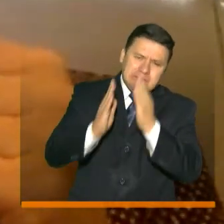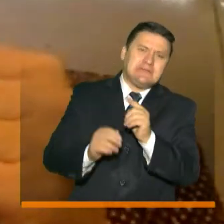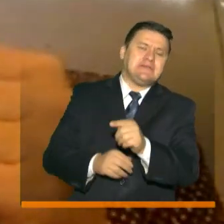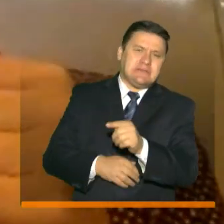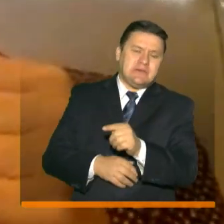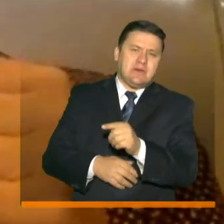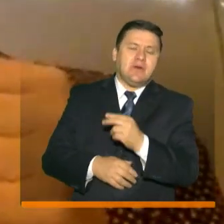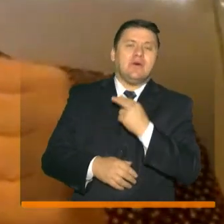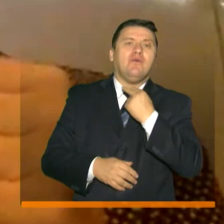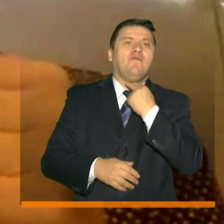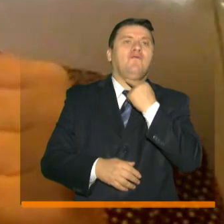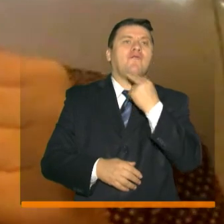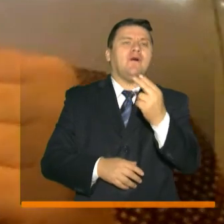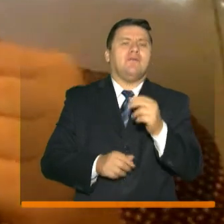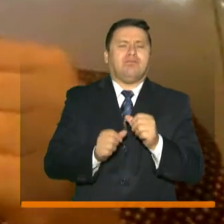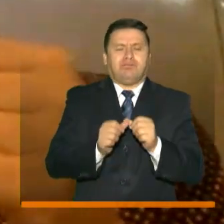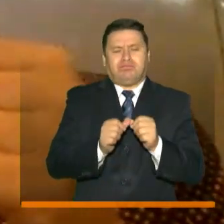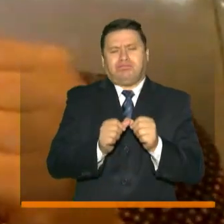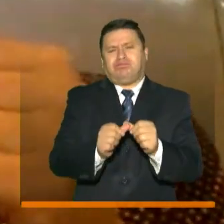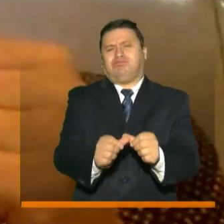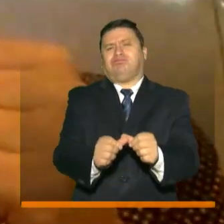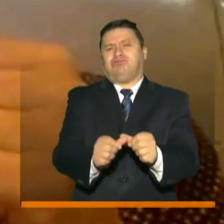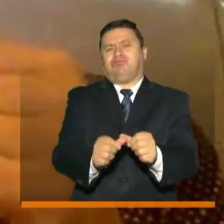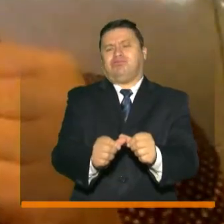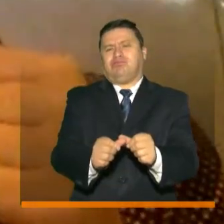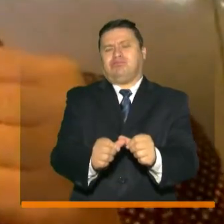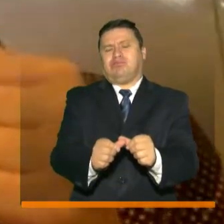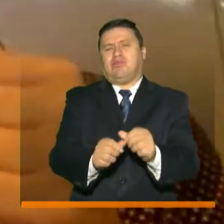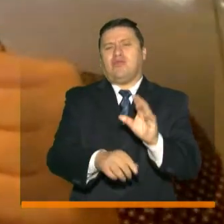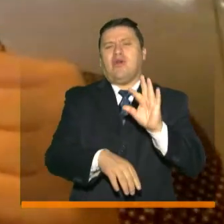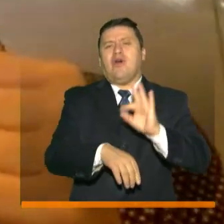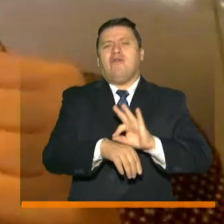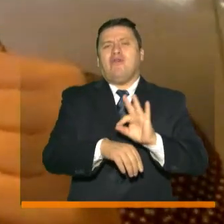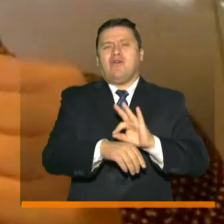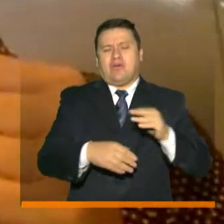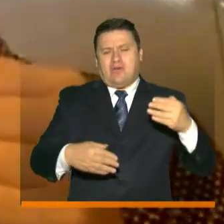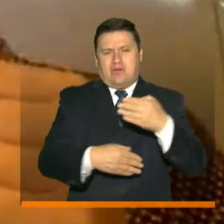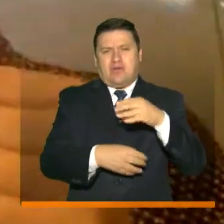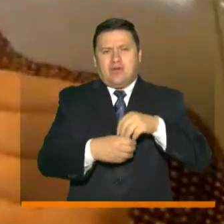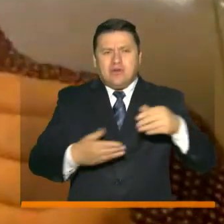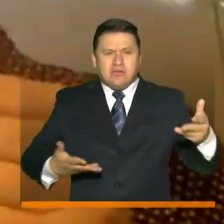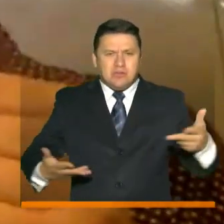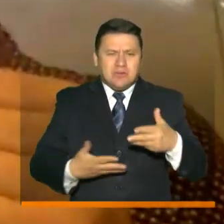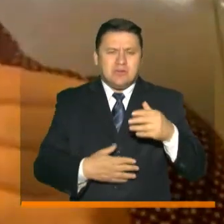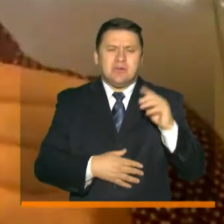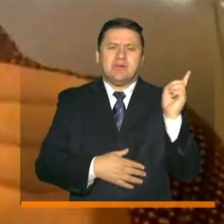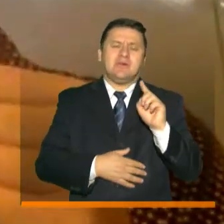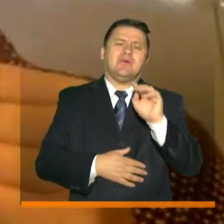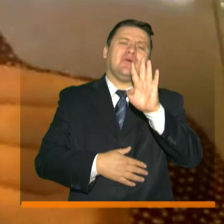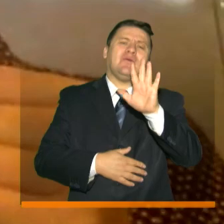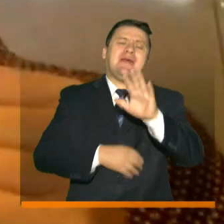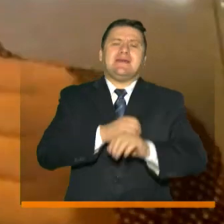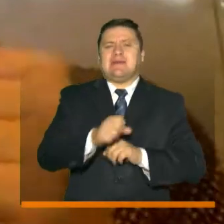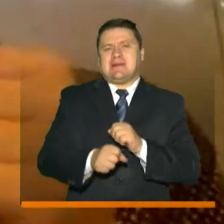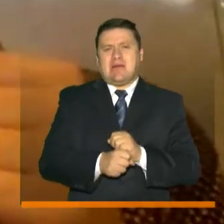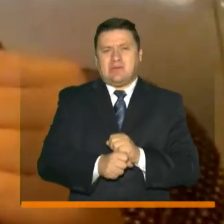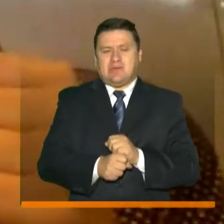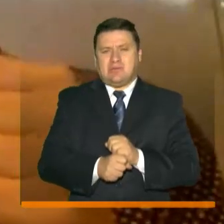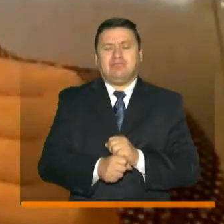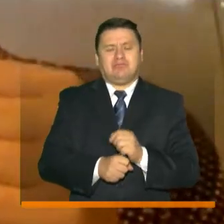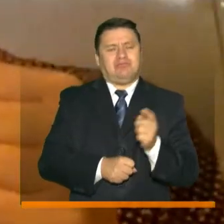a hacer que su voz perdure, como en la Fundación Solidaridad por Colombia, que ha perdurado 45 años,